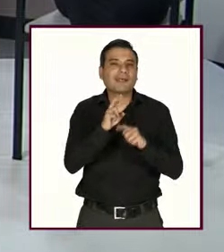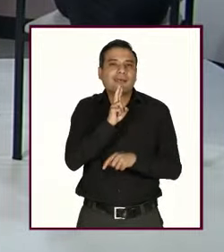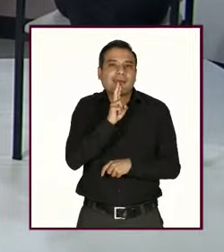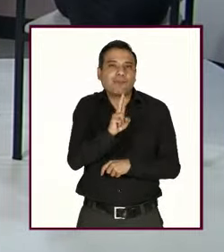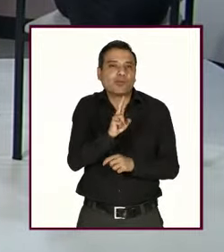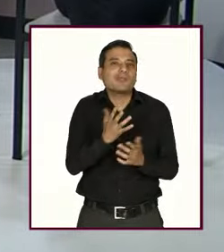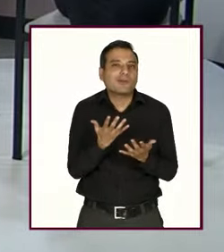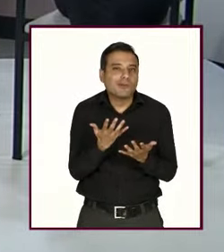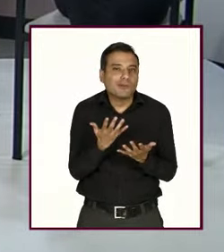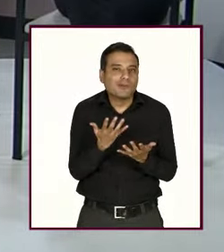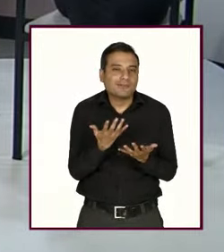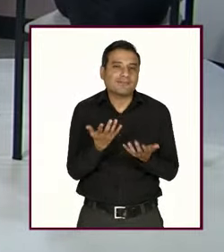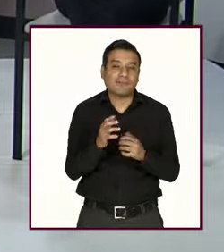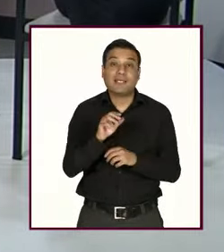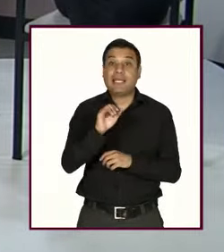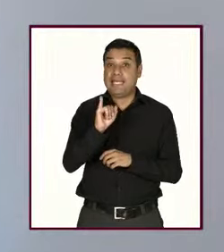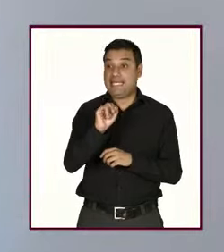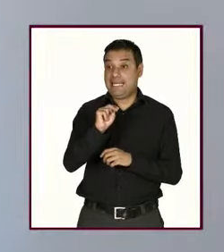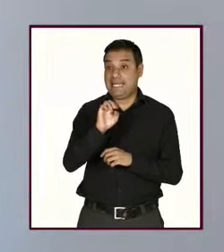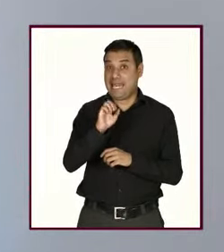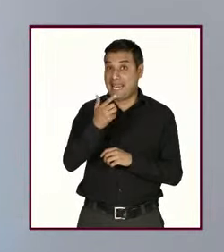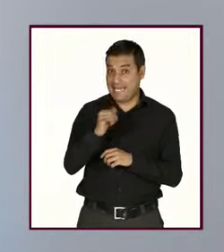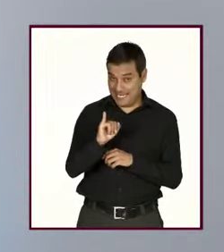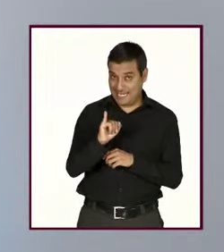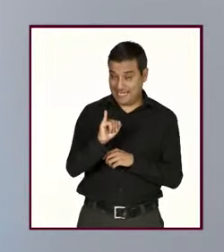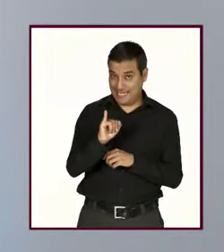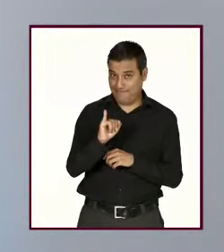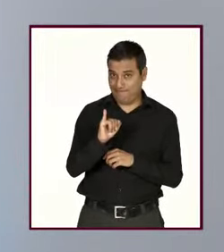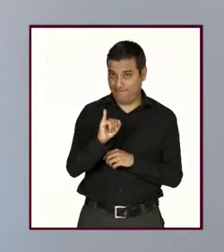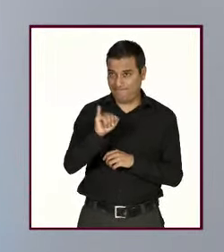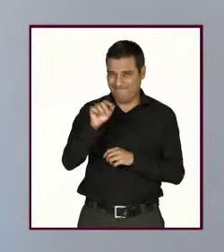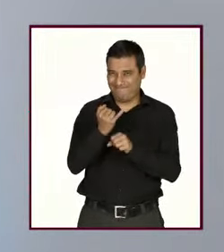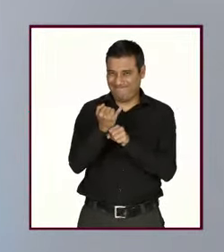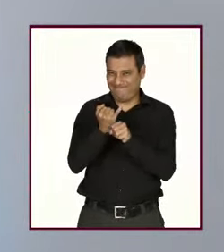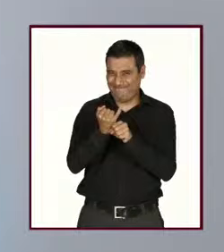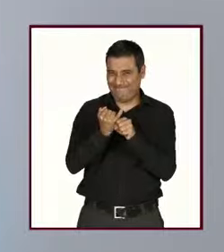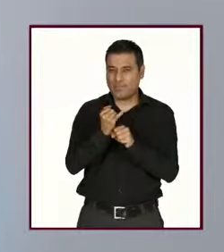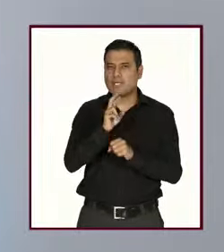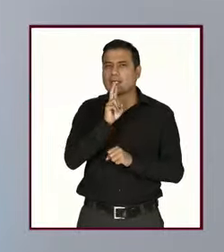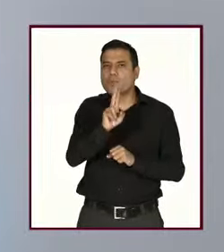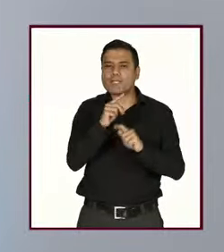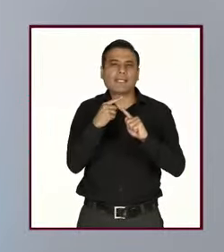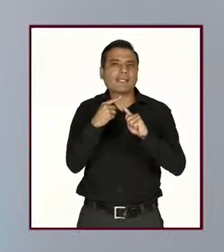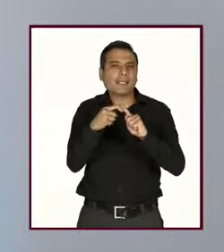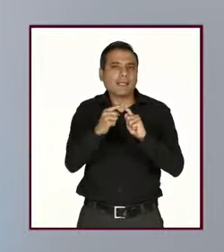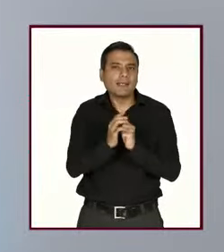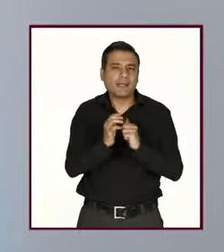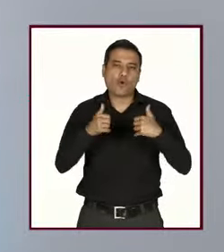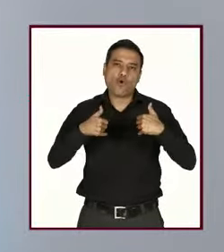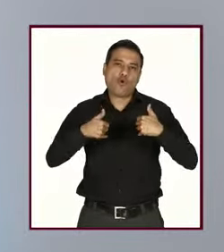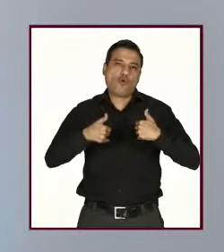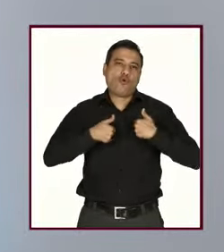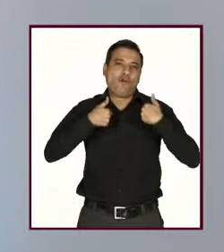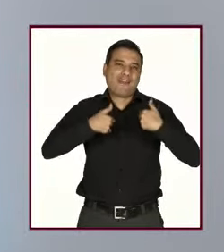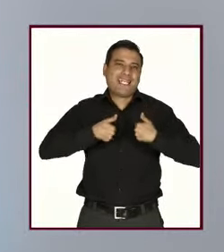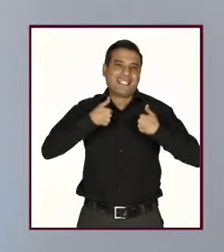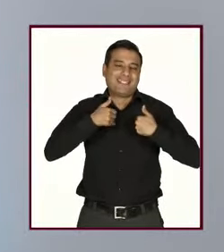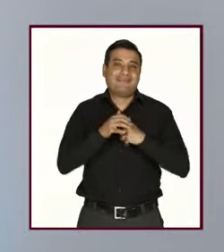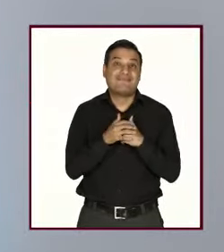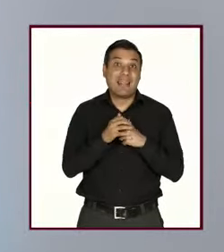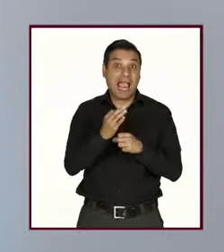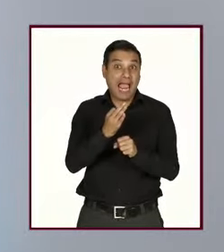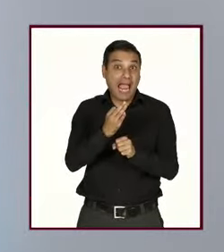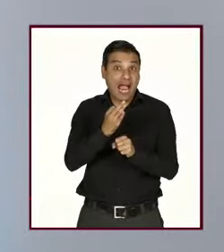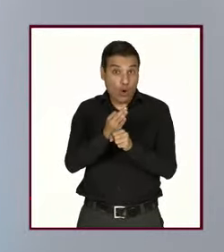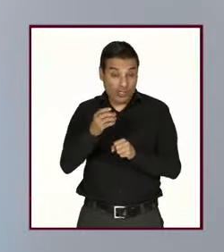el módulo del INEGI las respuestas son de personas jóvenes si hoy tenemos conectados